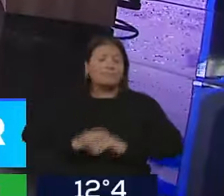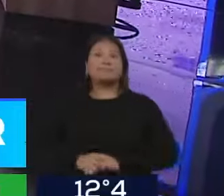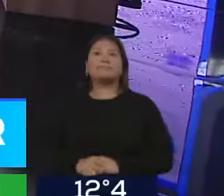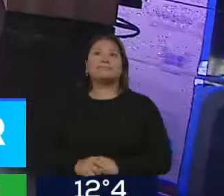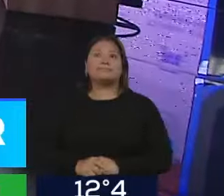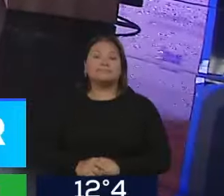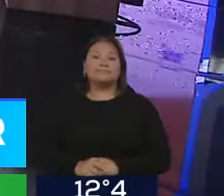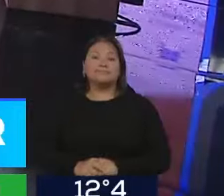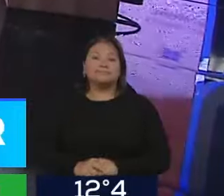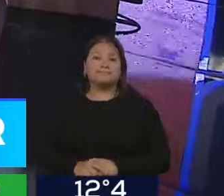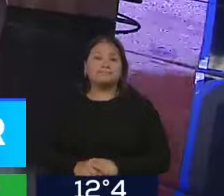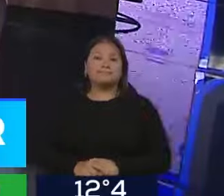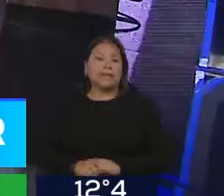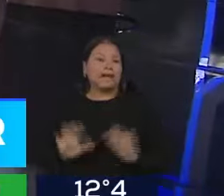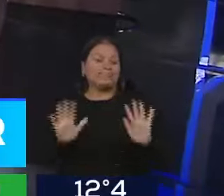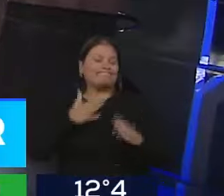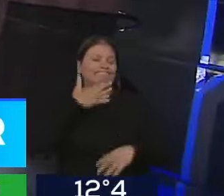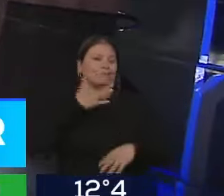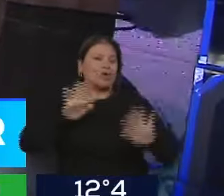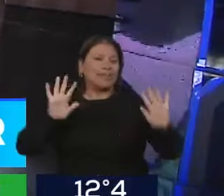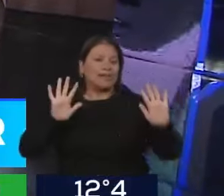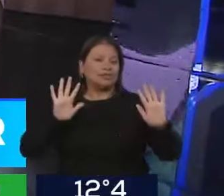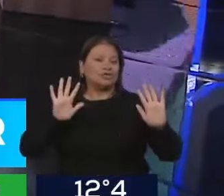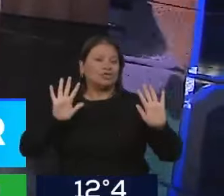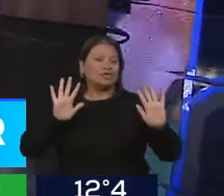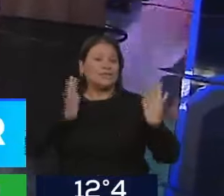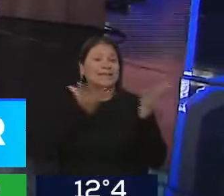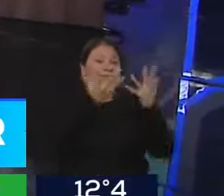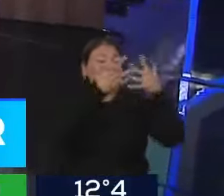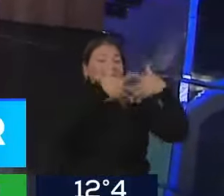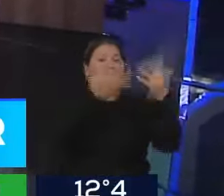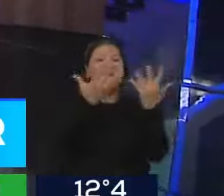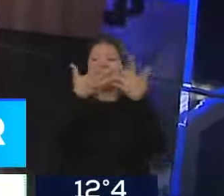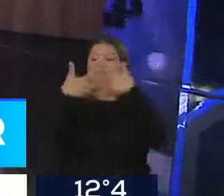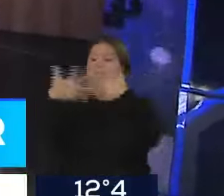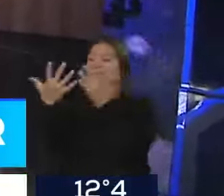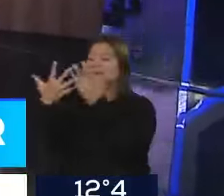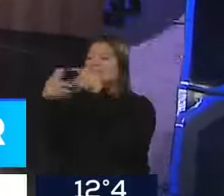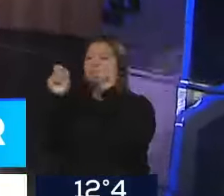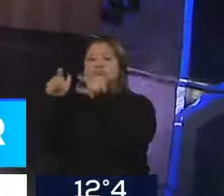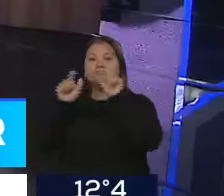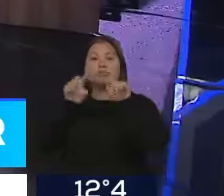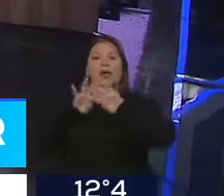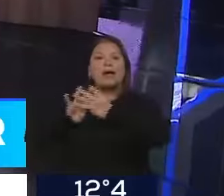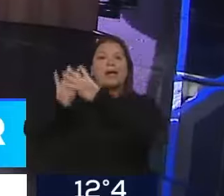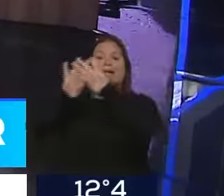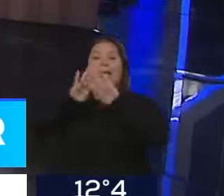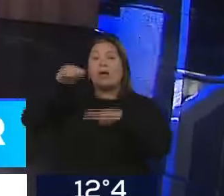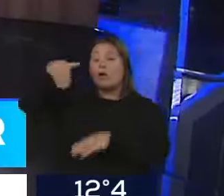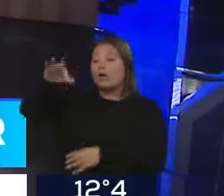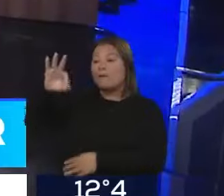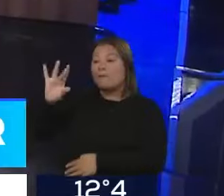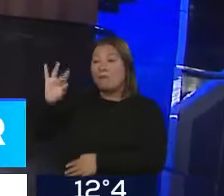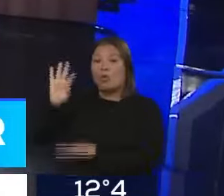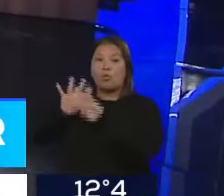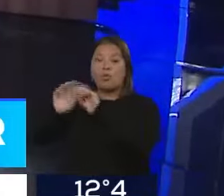Ahí también. Hay como cierta vulnerabilidad. Cada sistema genera su QR. Plataforma modo genera un tipo de